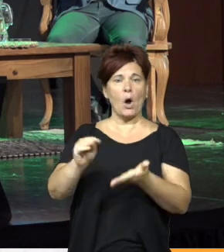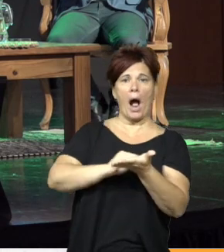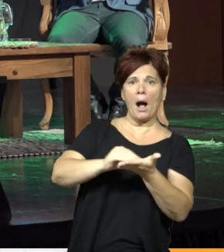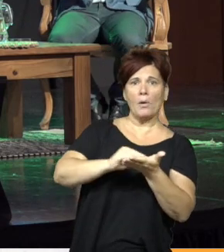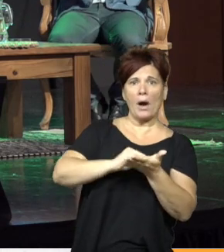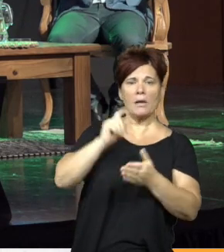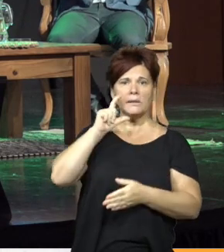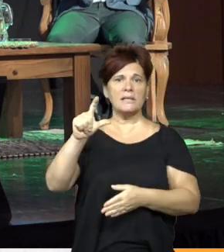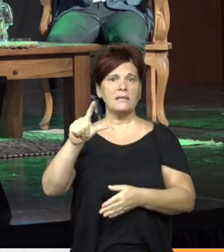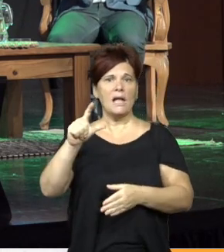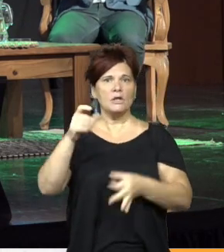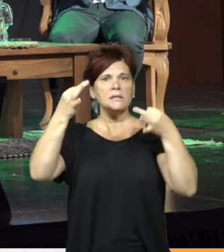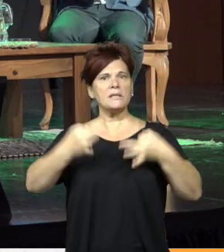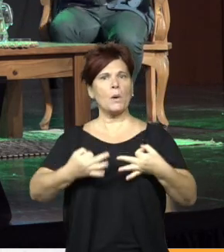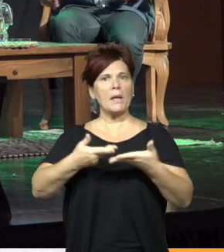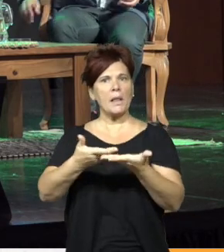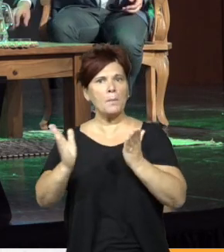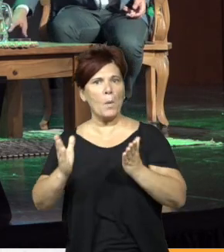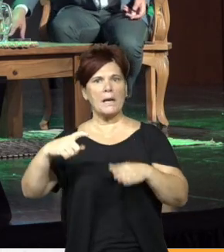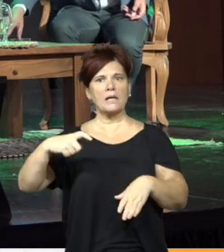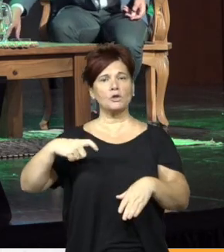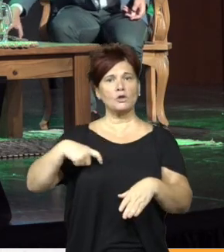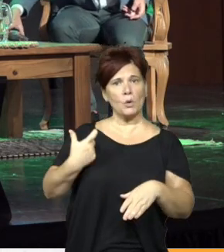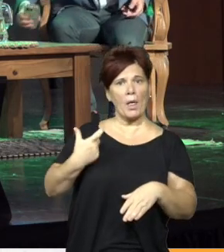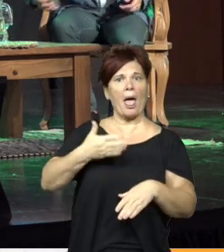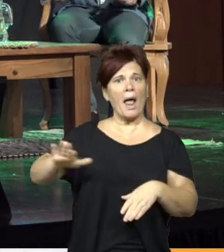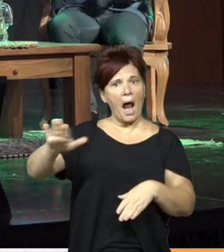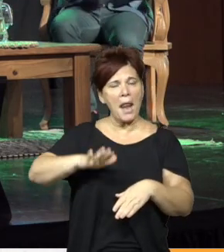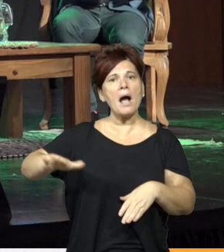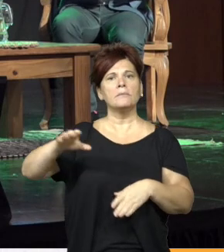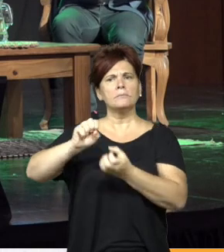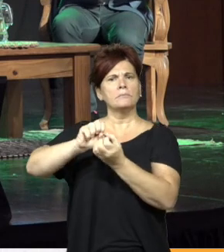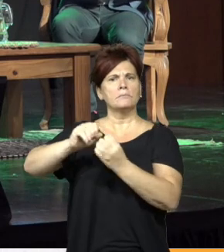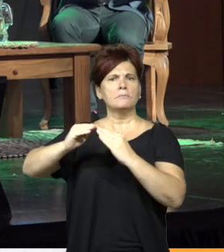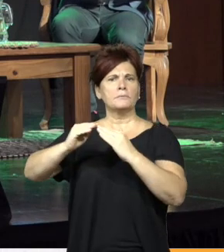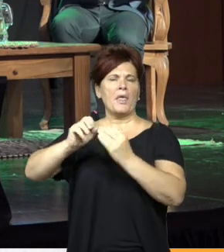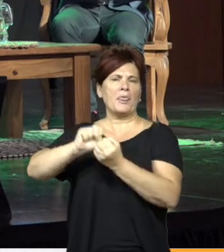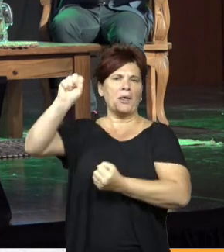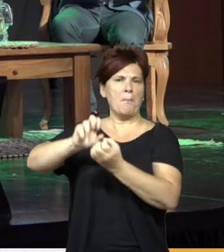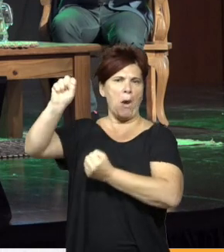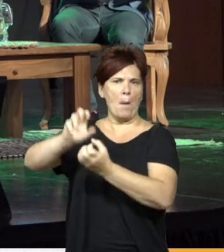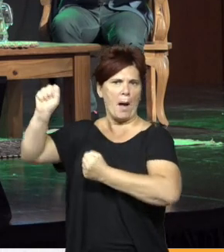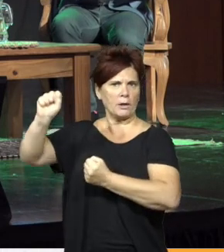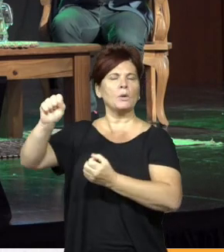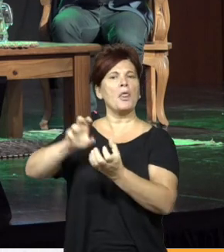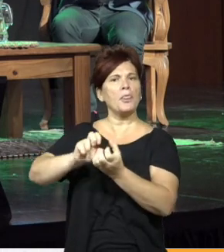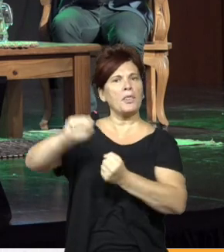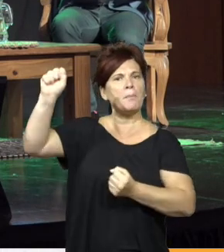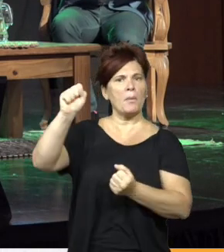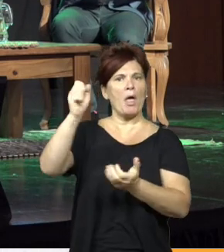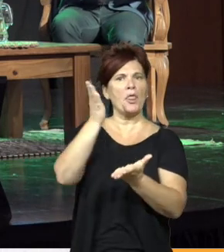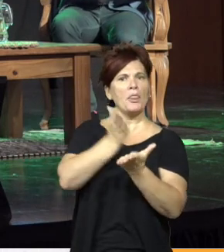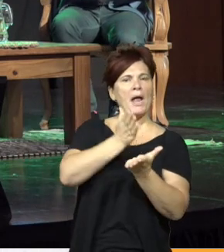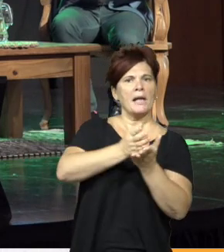seguridad pública y ciudadana. ha realizado diversas diplomaturas, está diplomado en Derecho